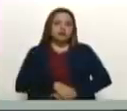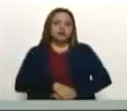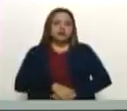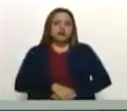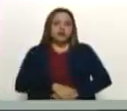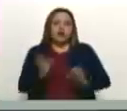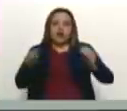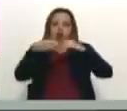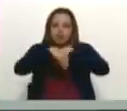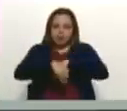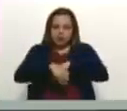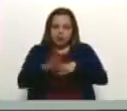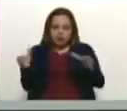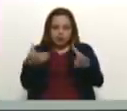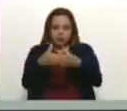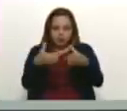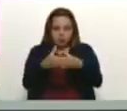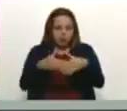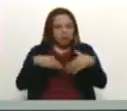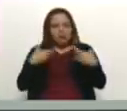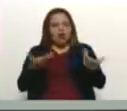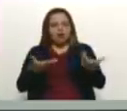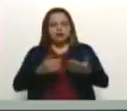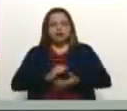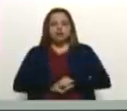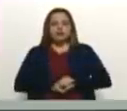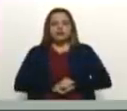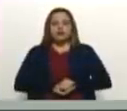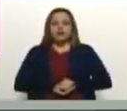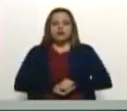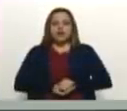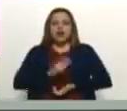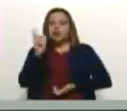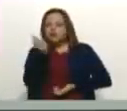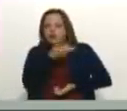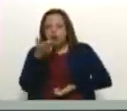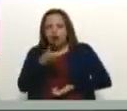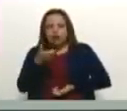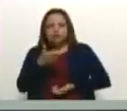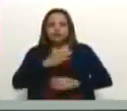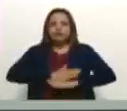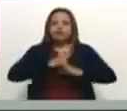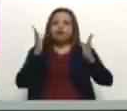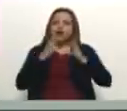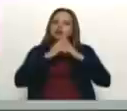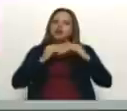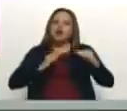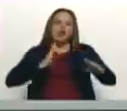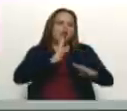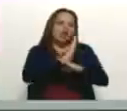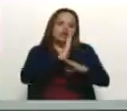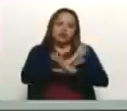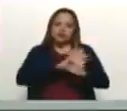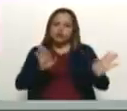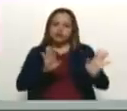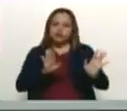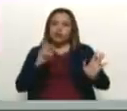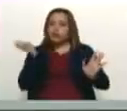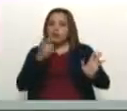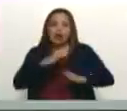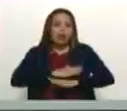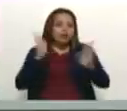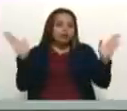conferencia para buscar el levantamiento de todas las sanciones, todas las sanciones,